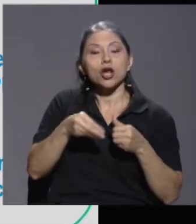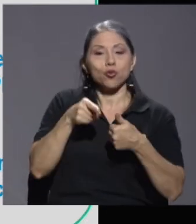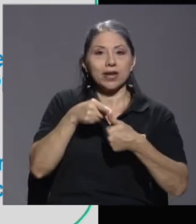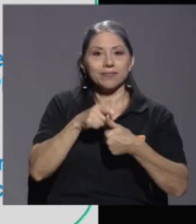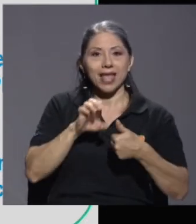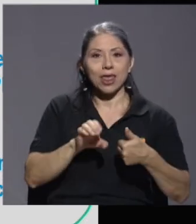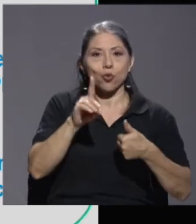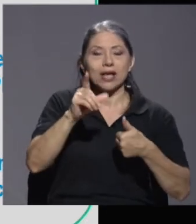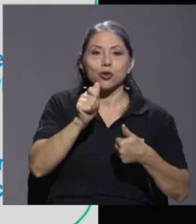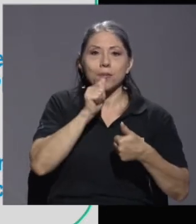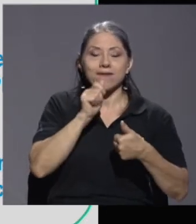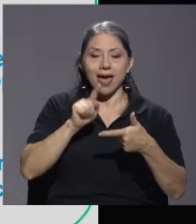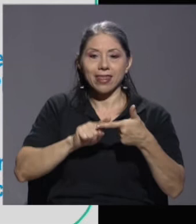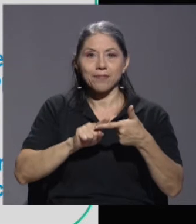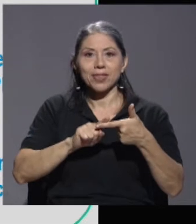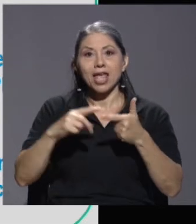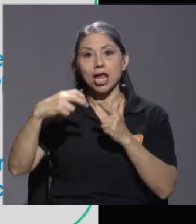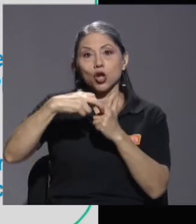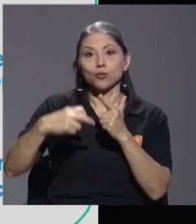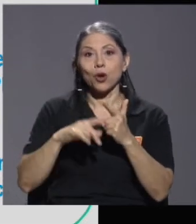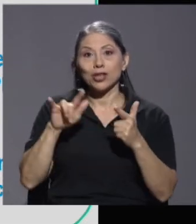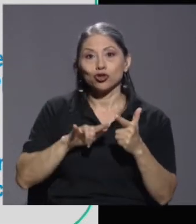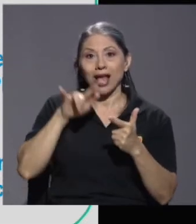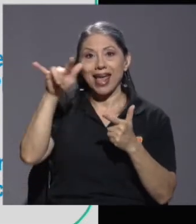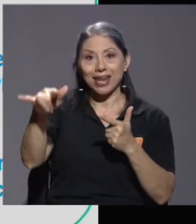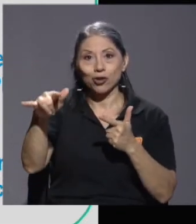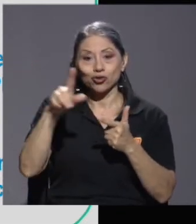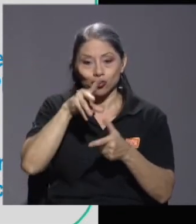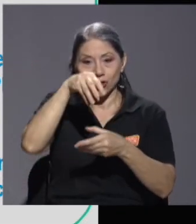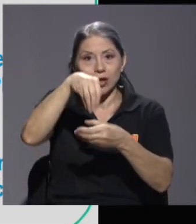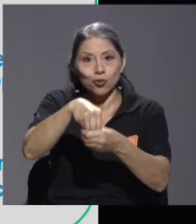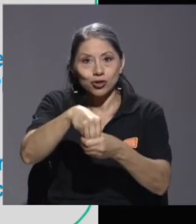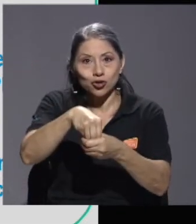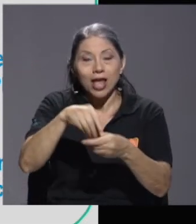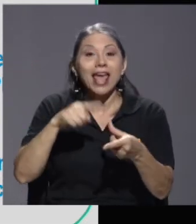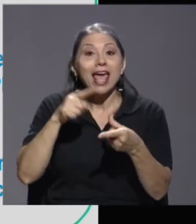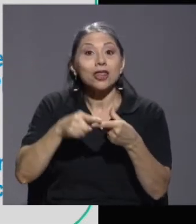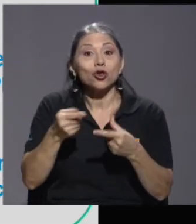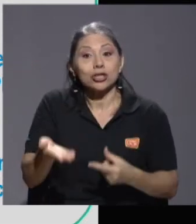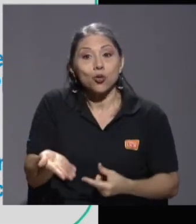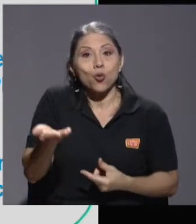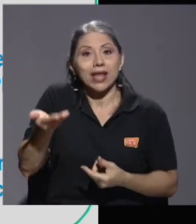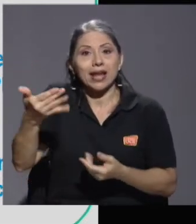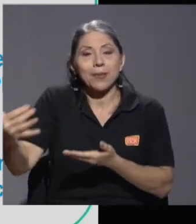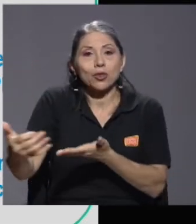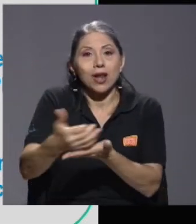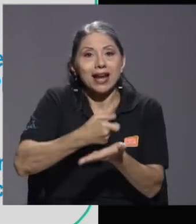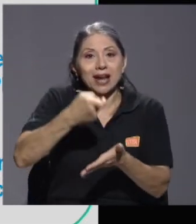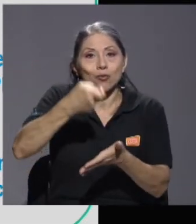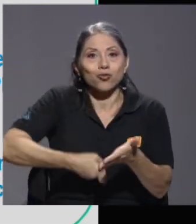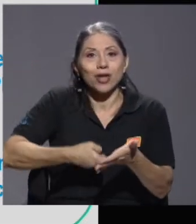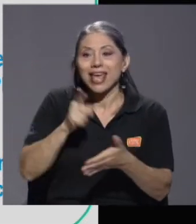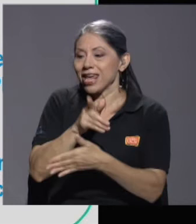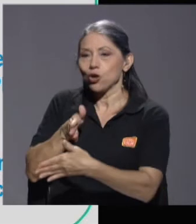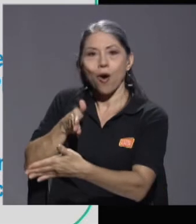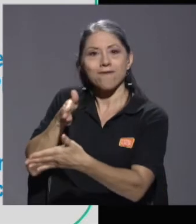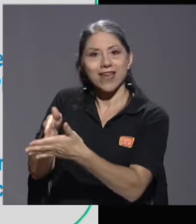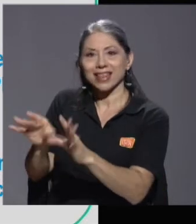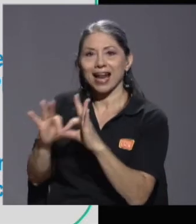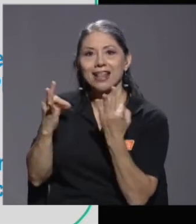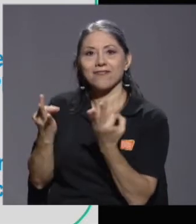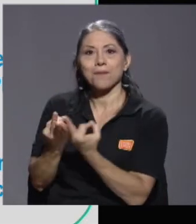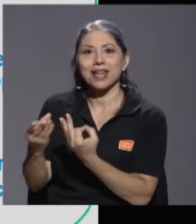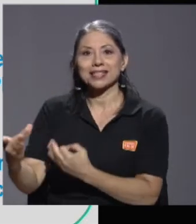privada y los boletos aéreos, se genera un incremento sustancial en la recaudación sin afectar los hogares de menores